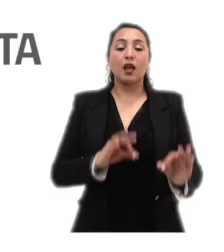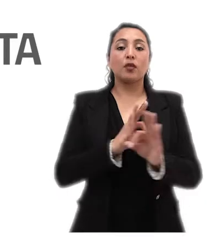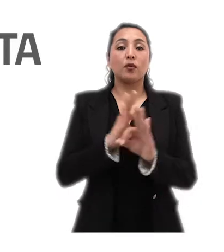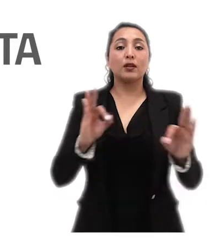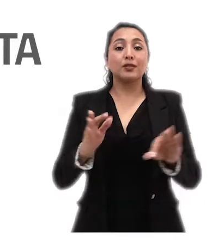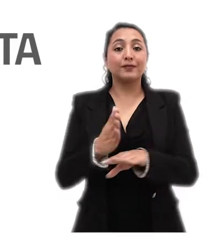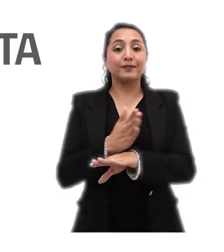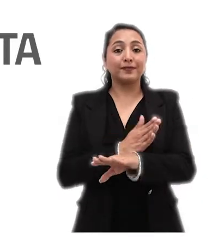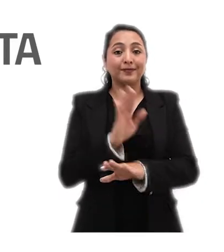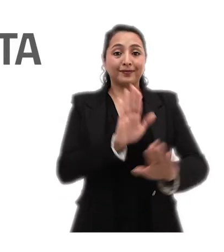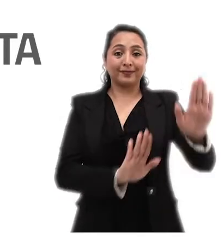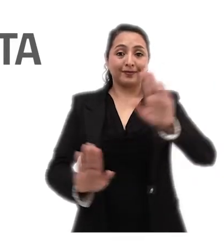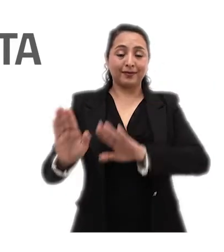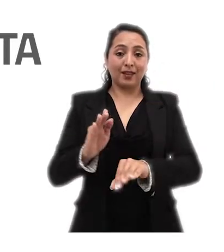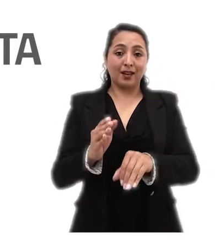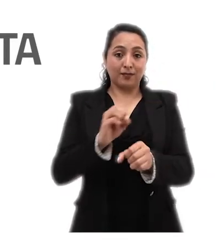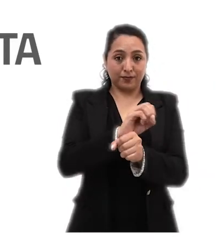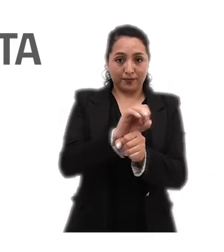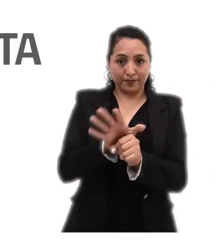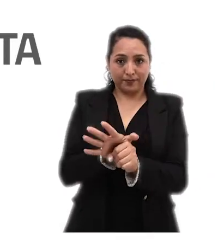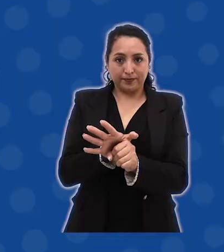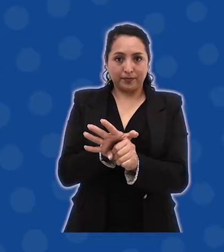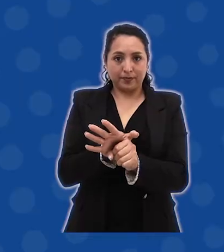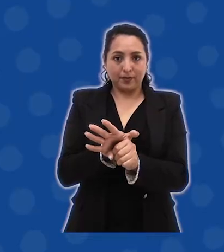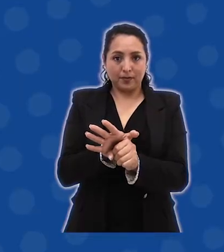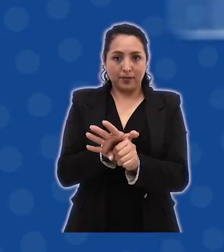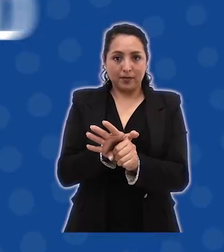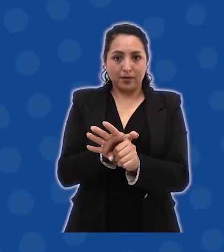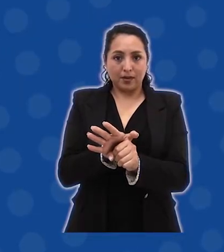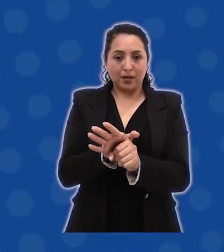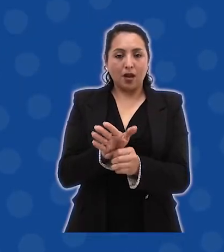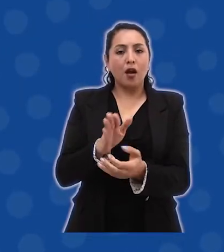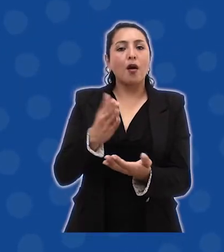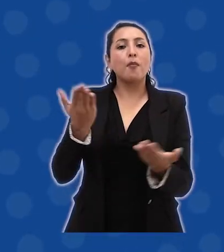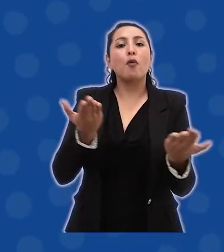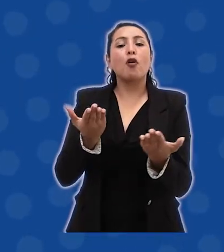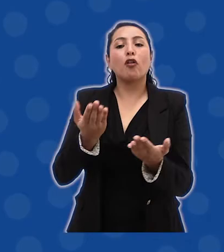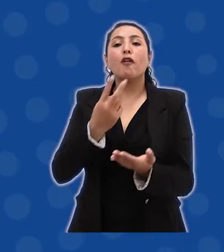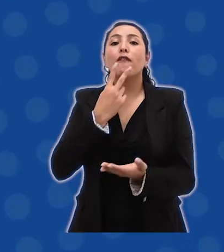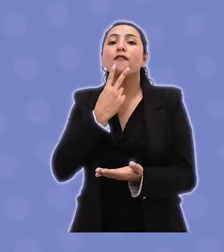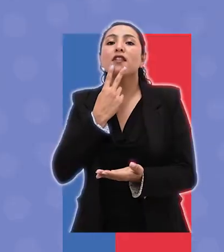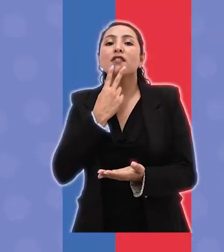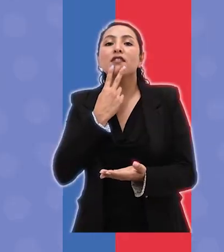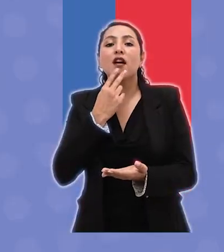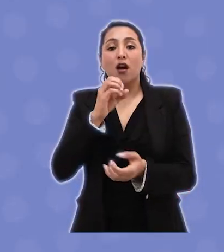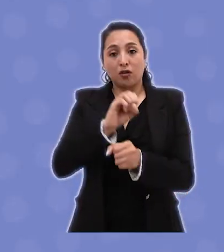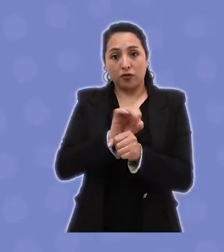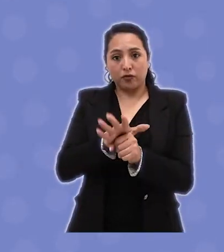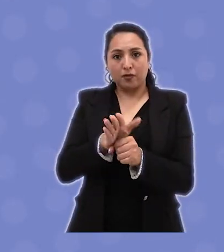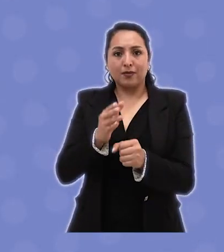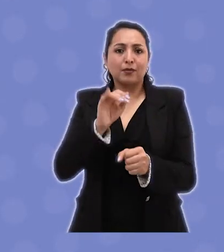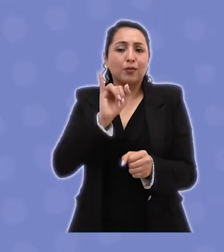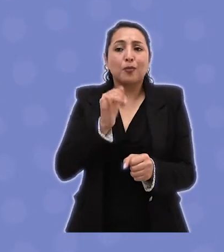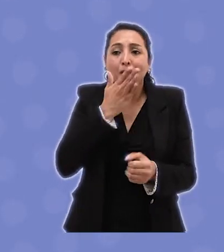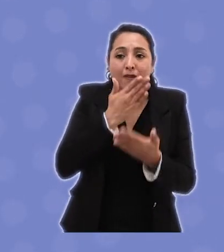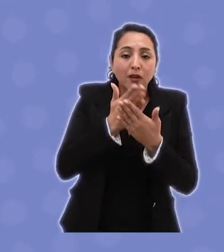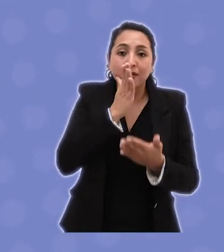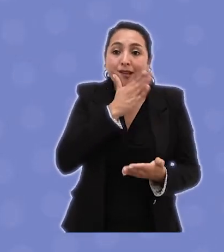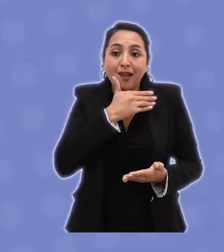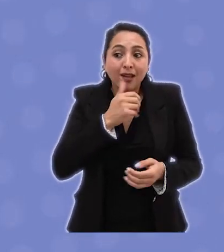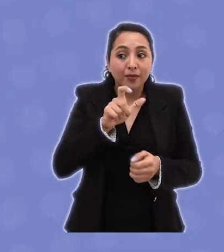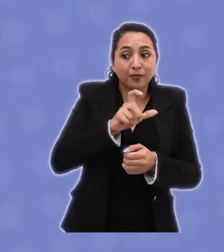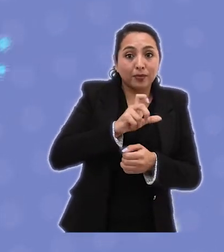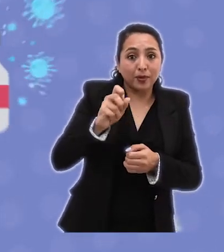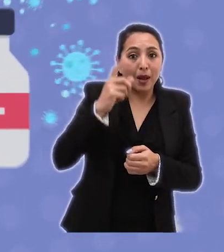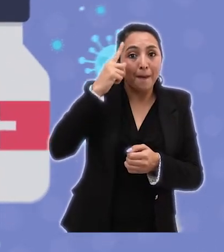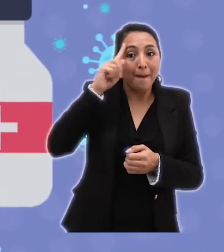Educación y prevención del COVID-19. Modo de vida COVID. Mientras no existe una vacuna aprobada y